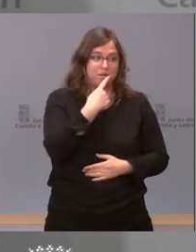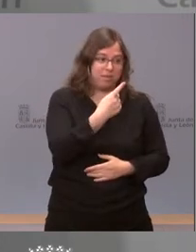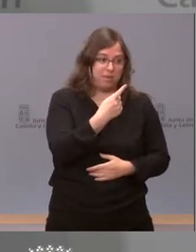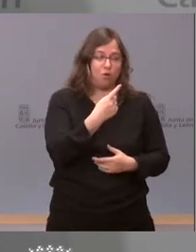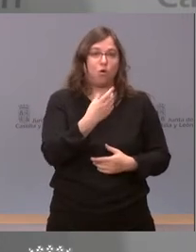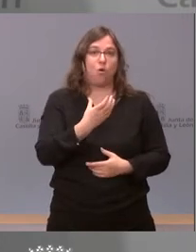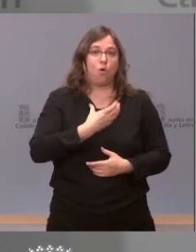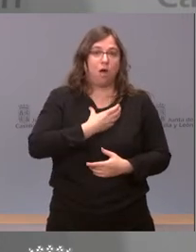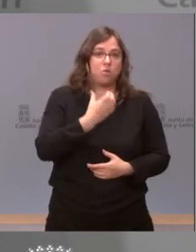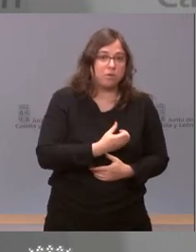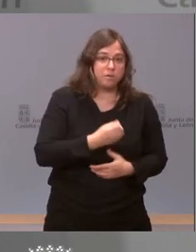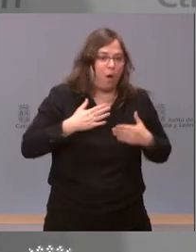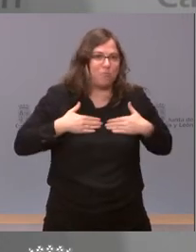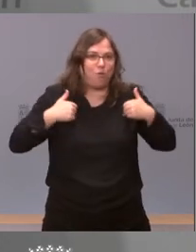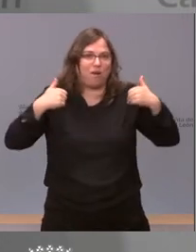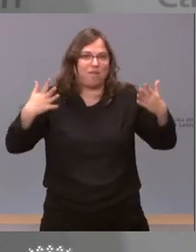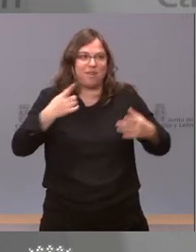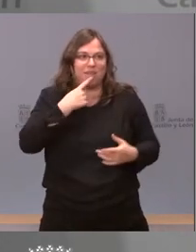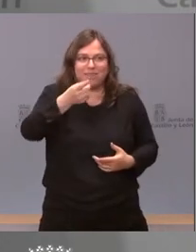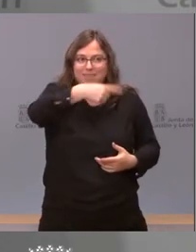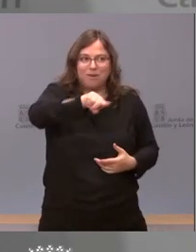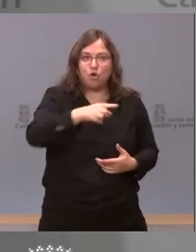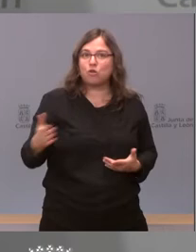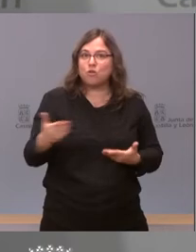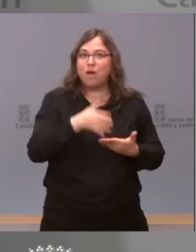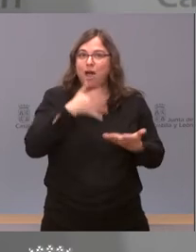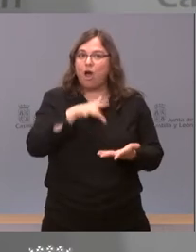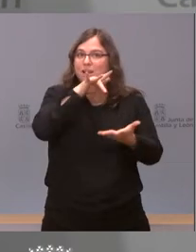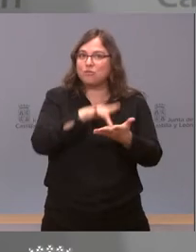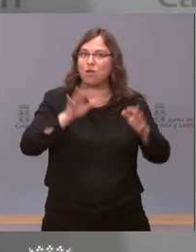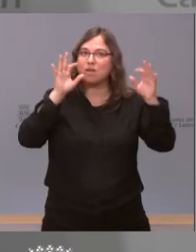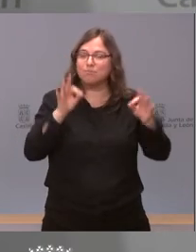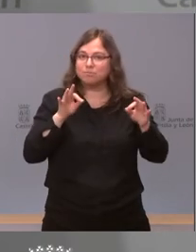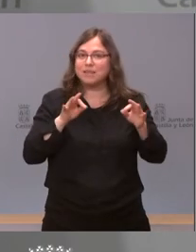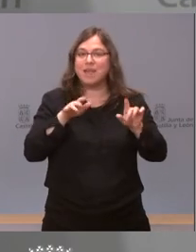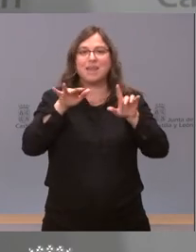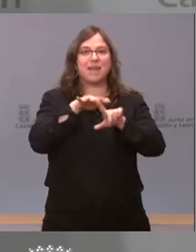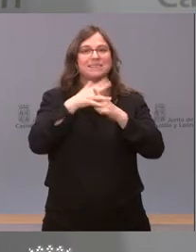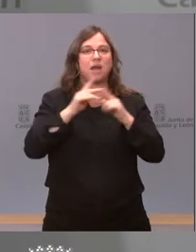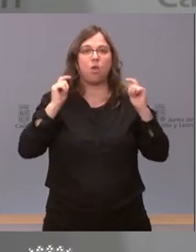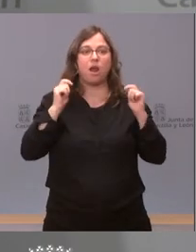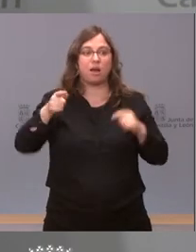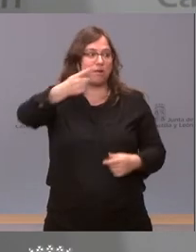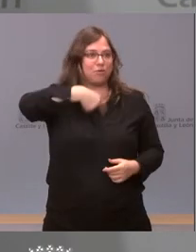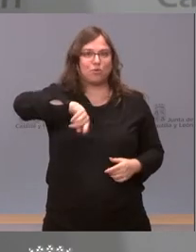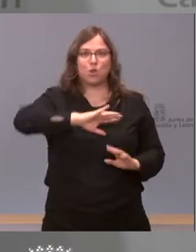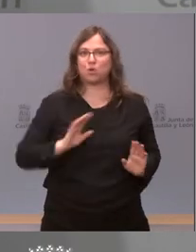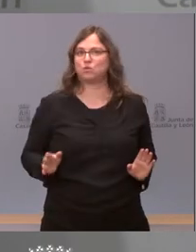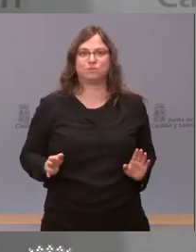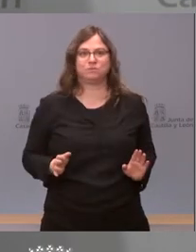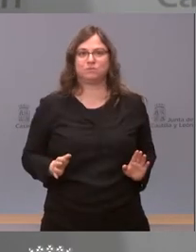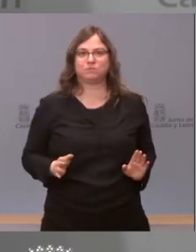León y al de a cualquiera todos estamos bajo las normas del estado de alarma bajo las normas que están previstas